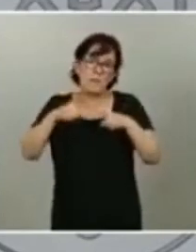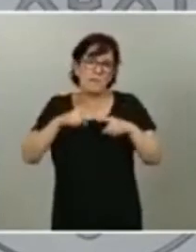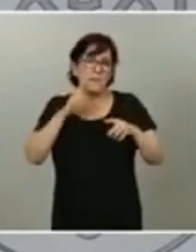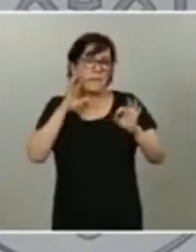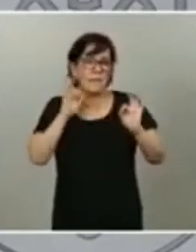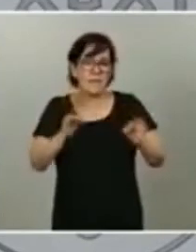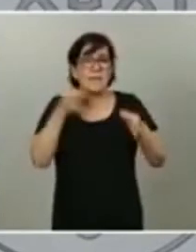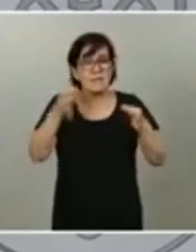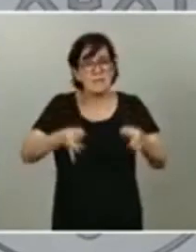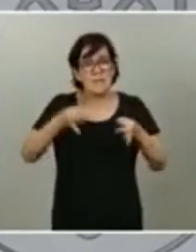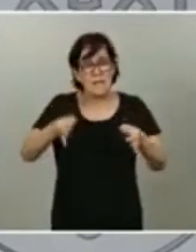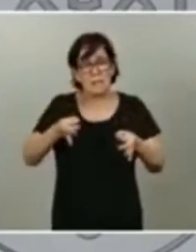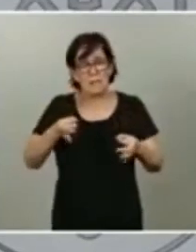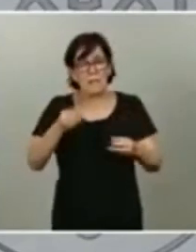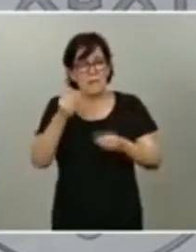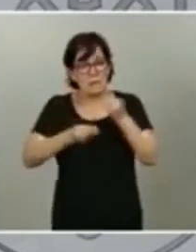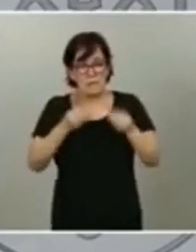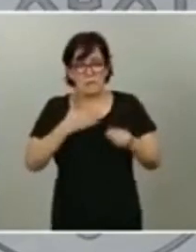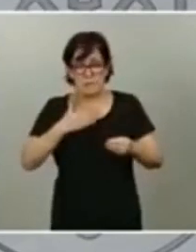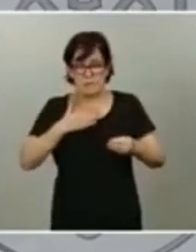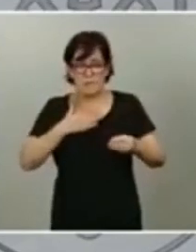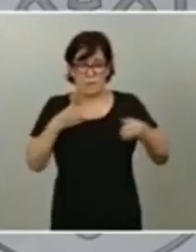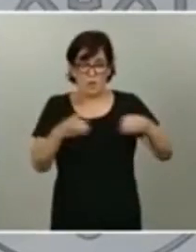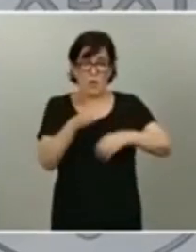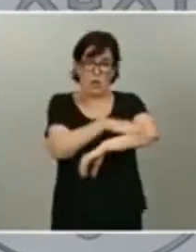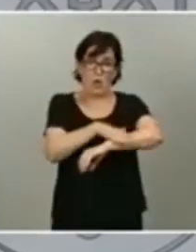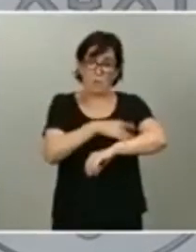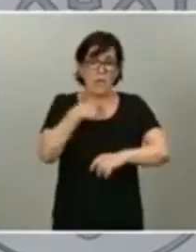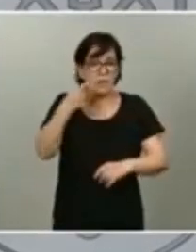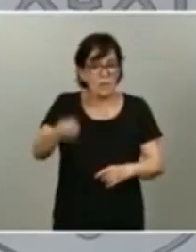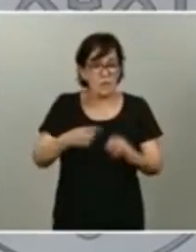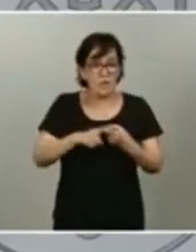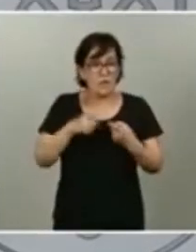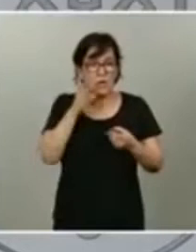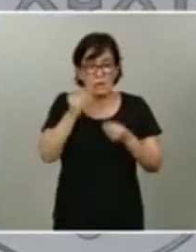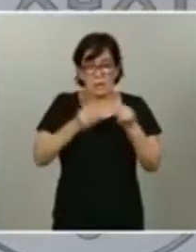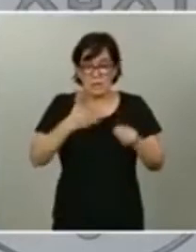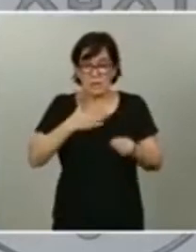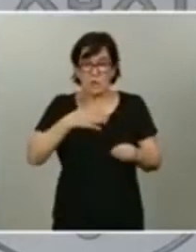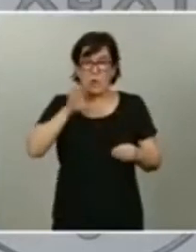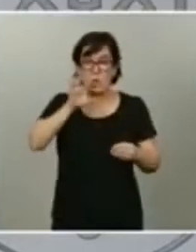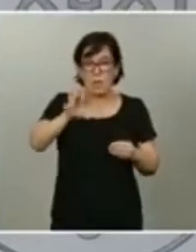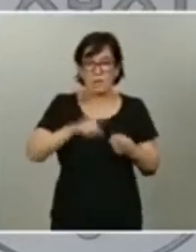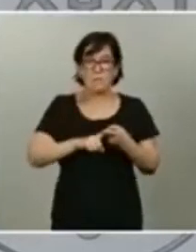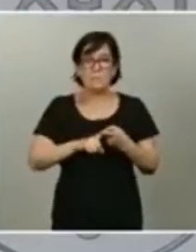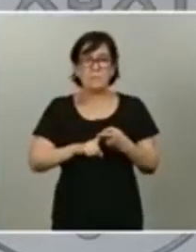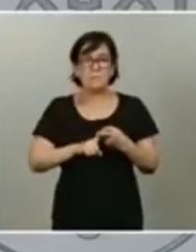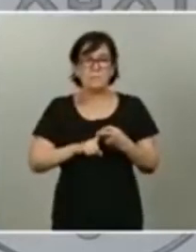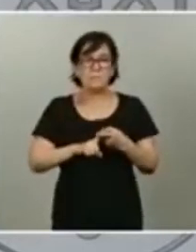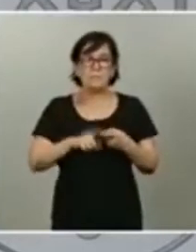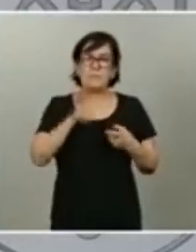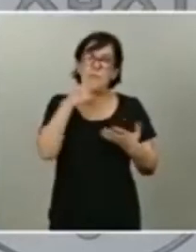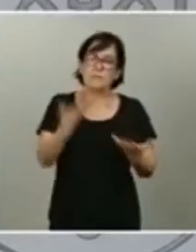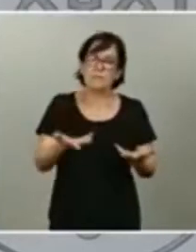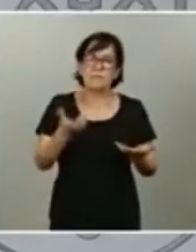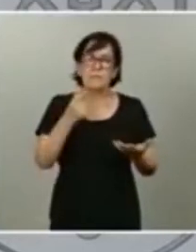eso es lo que siempre ha mantenido este ejecutivo y esto es que hemos dicho habiendo tenido en nuestro país siendo digamos que el Estado